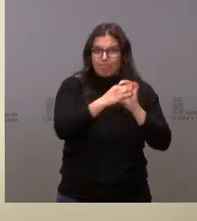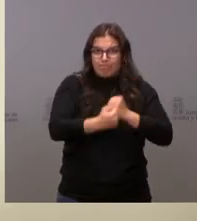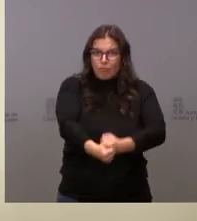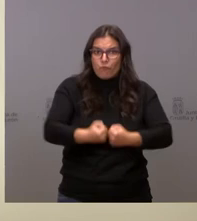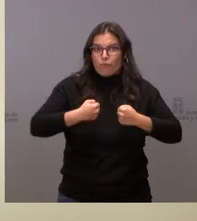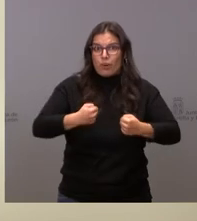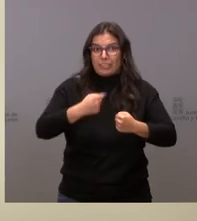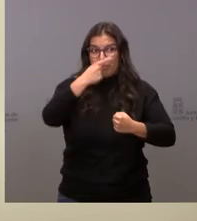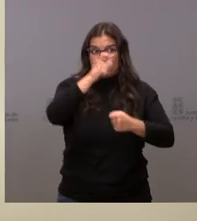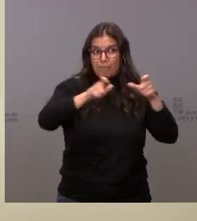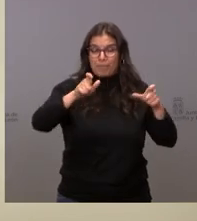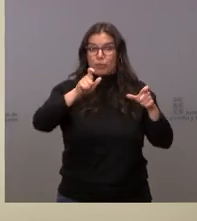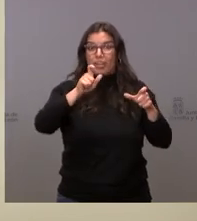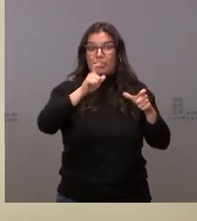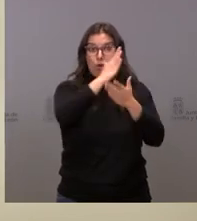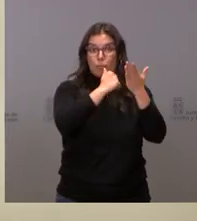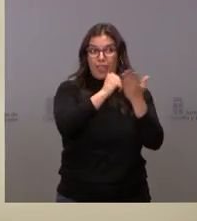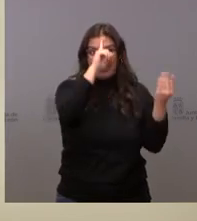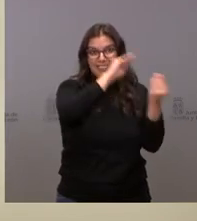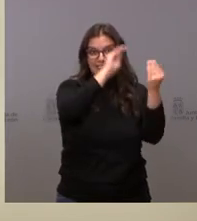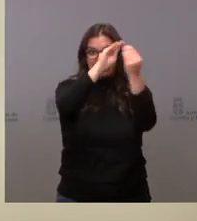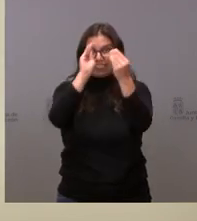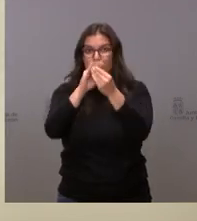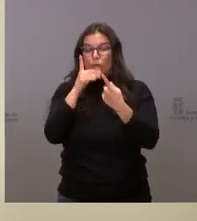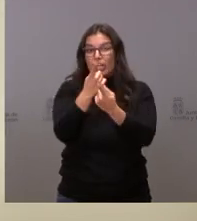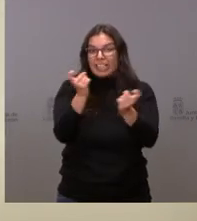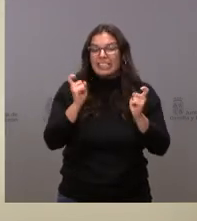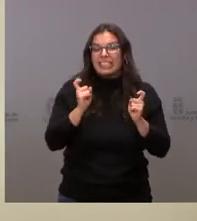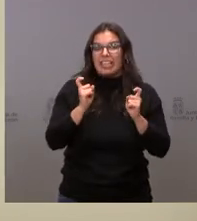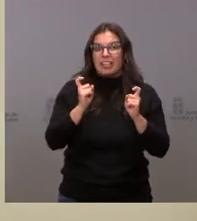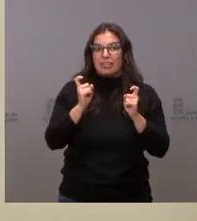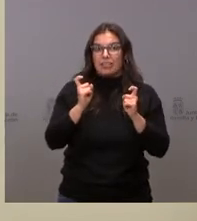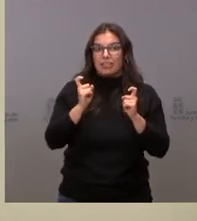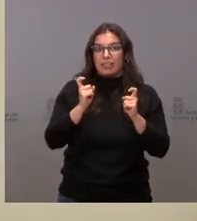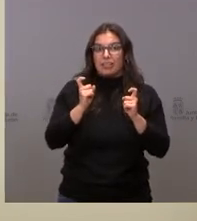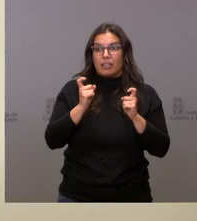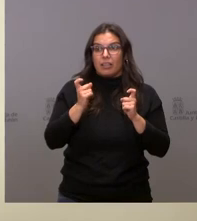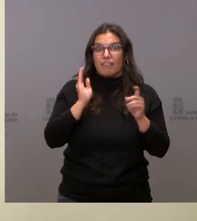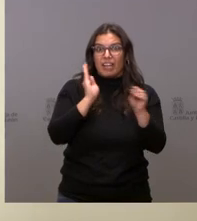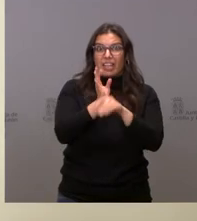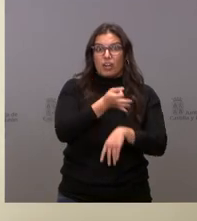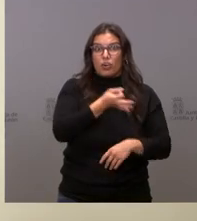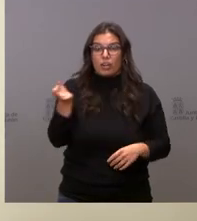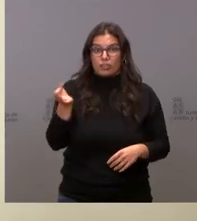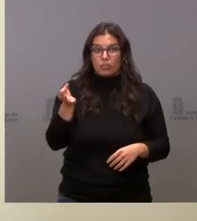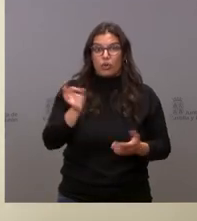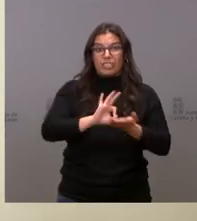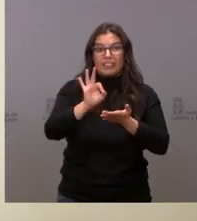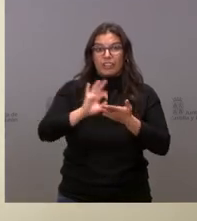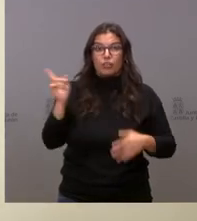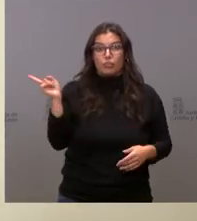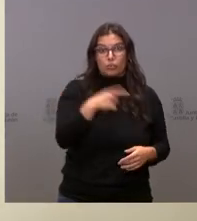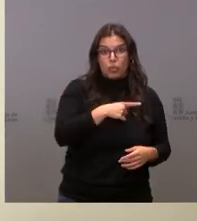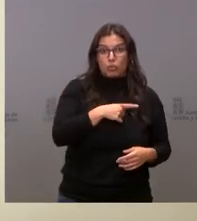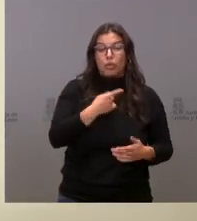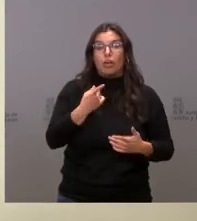visión que es la de quienes creemos que es necesario financiar correctamente todos los servicios a los ciudadanos